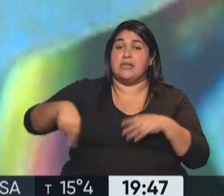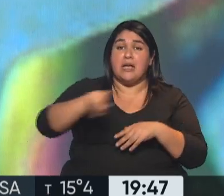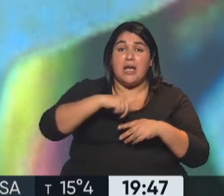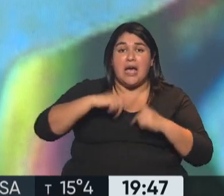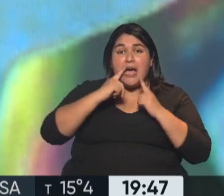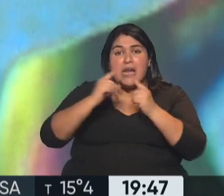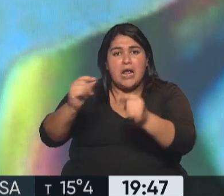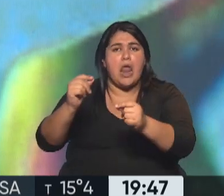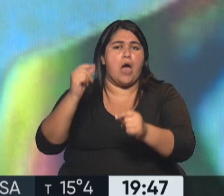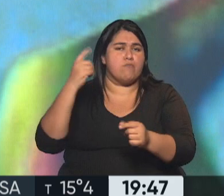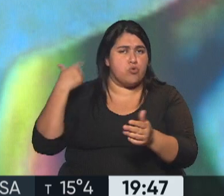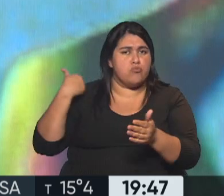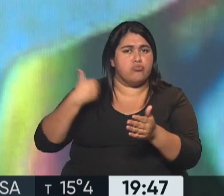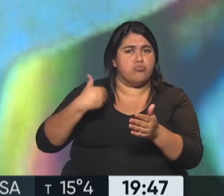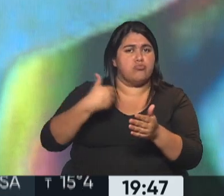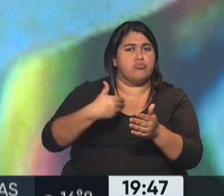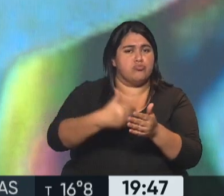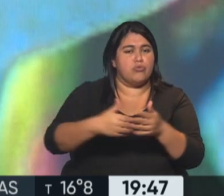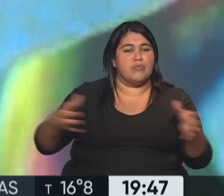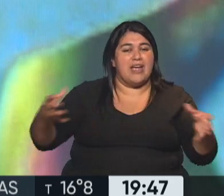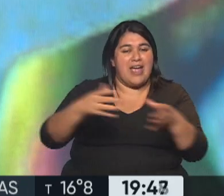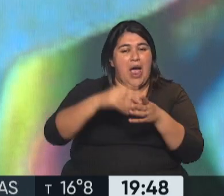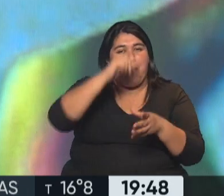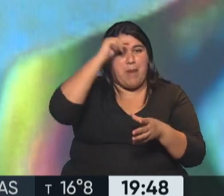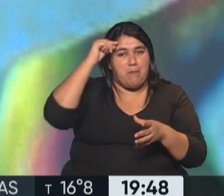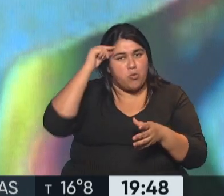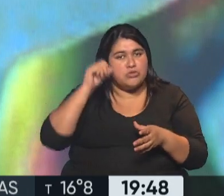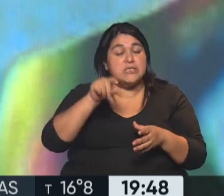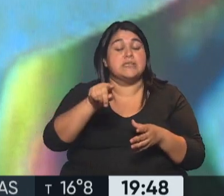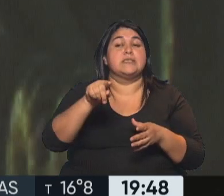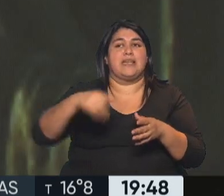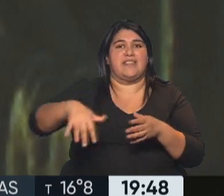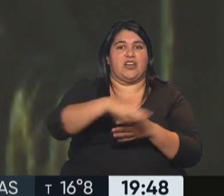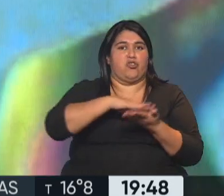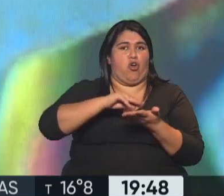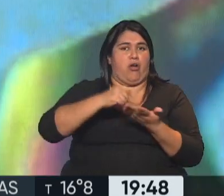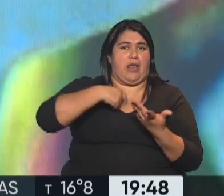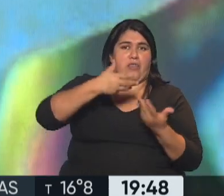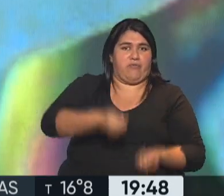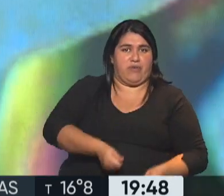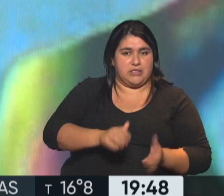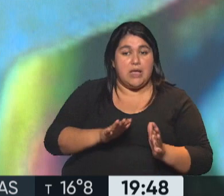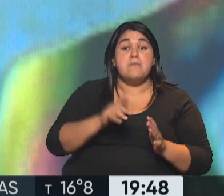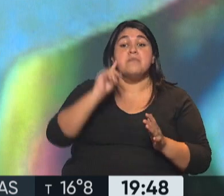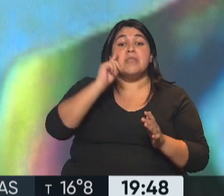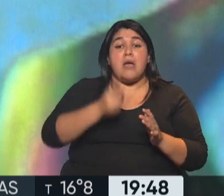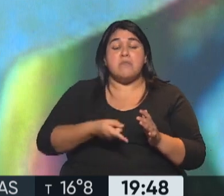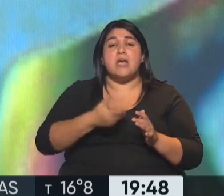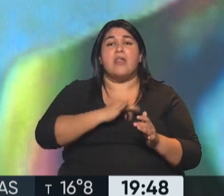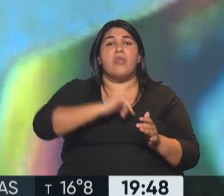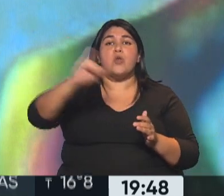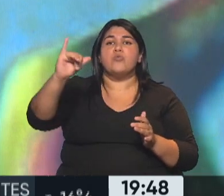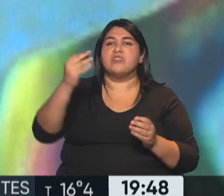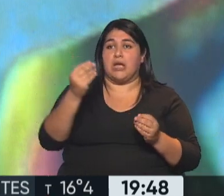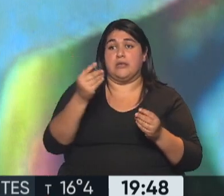como lo mencionabas, histórico de los mapuches al territorio en el que viven, y por otro lado se dan, por un lado, denuncias